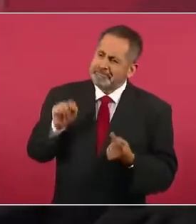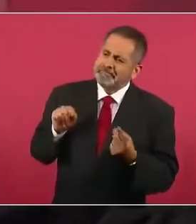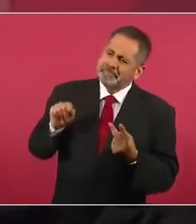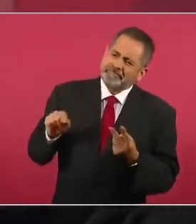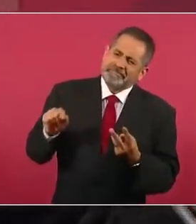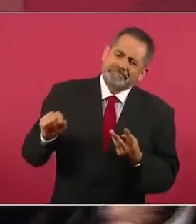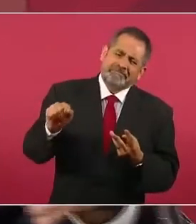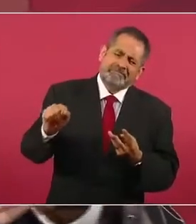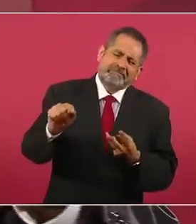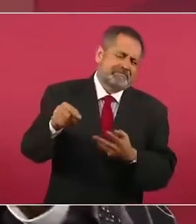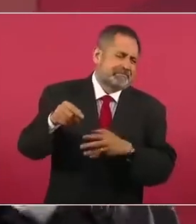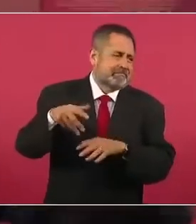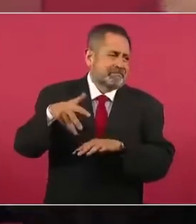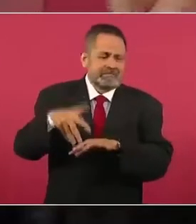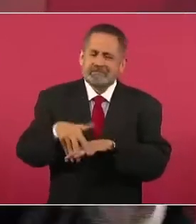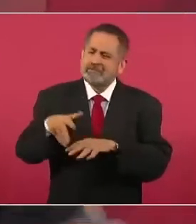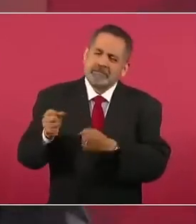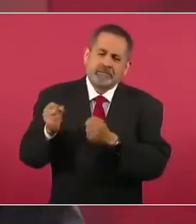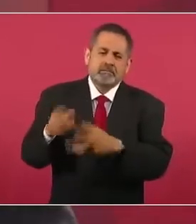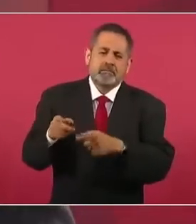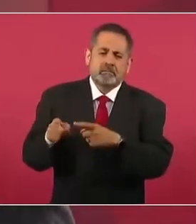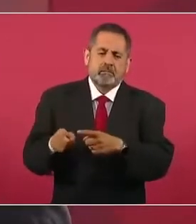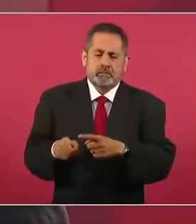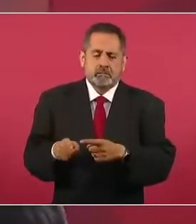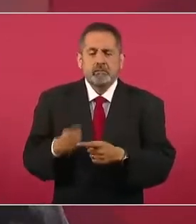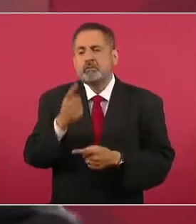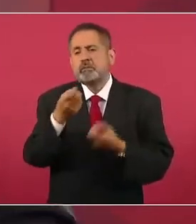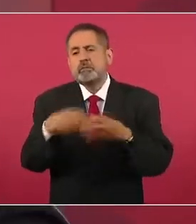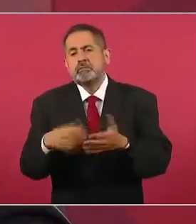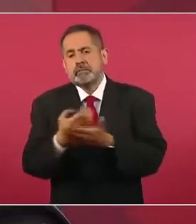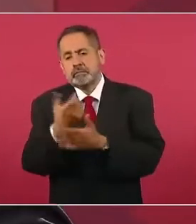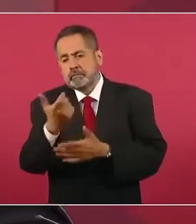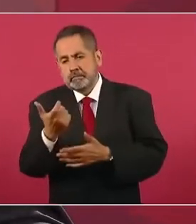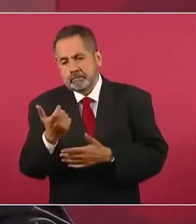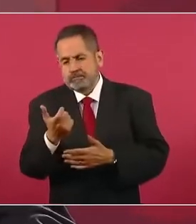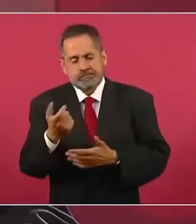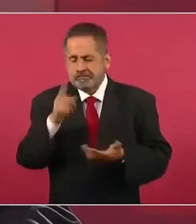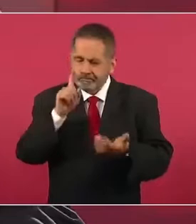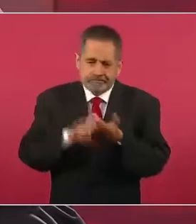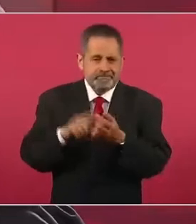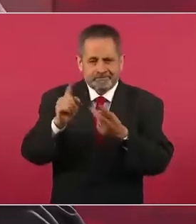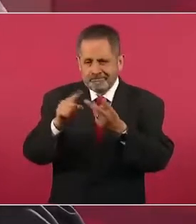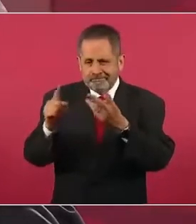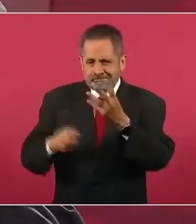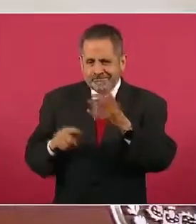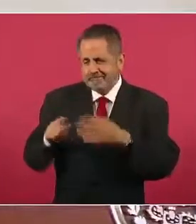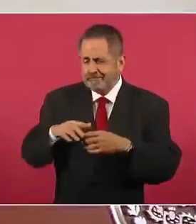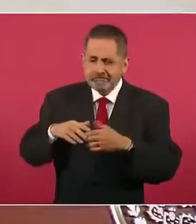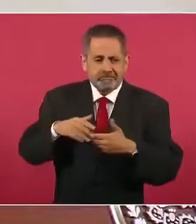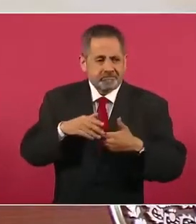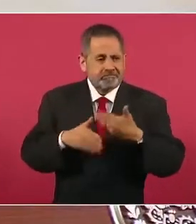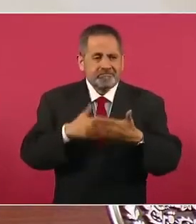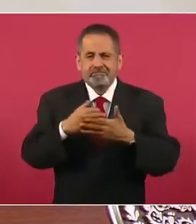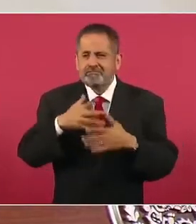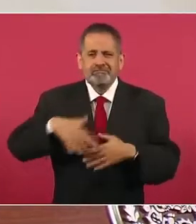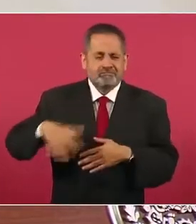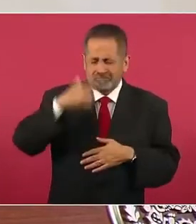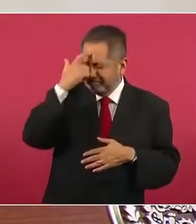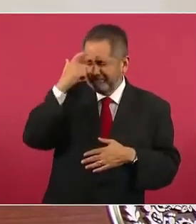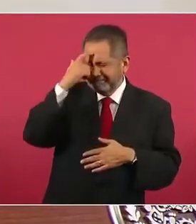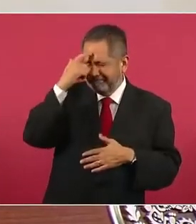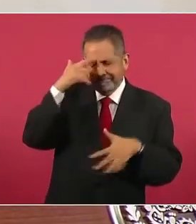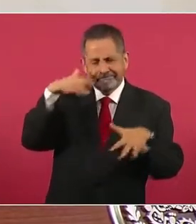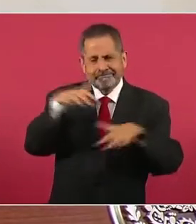más en lo económico. No, una decadencia, un proceso de degradación